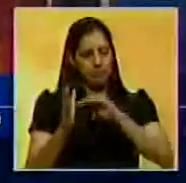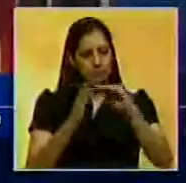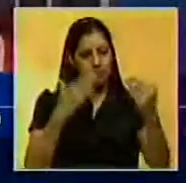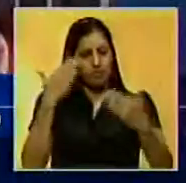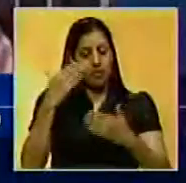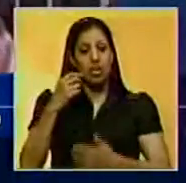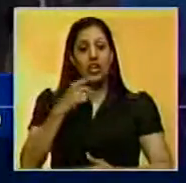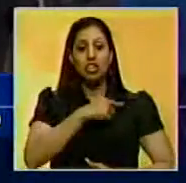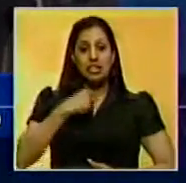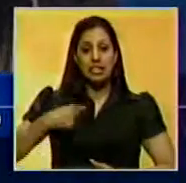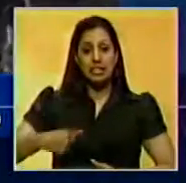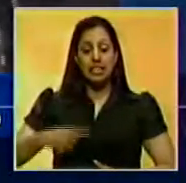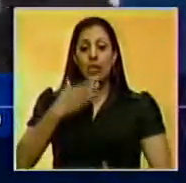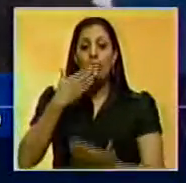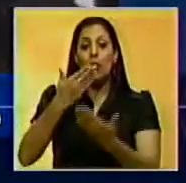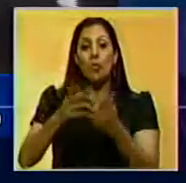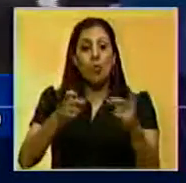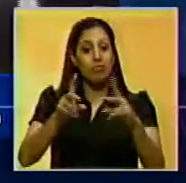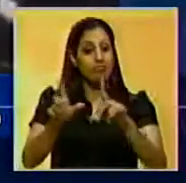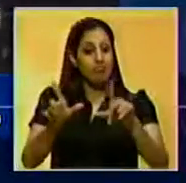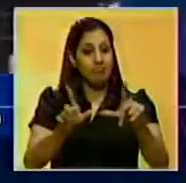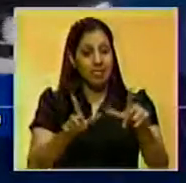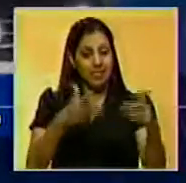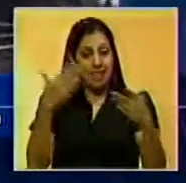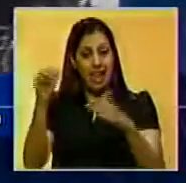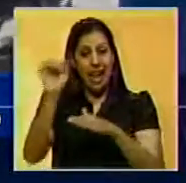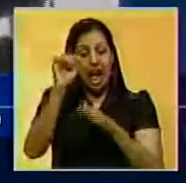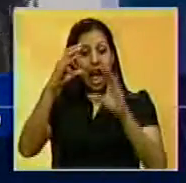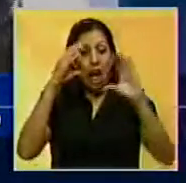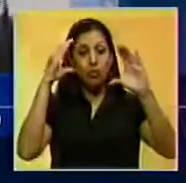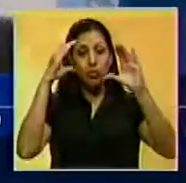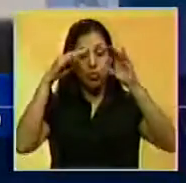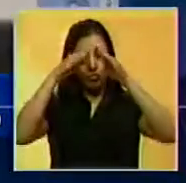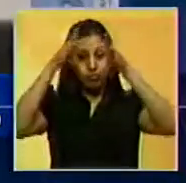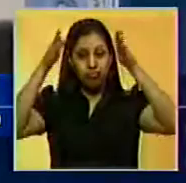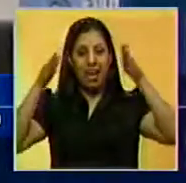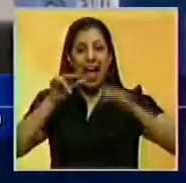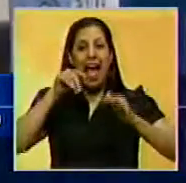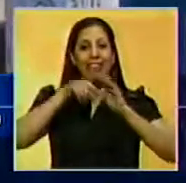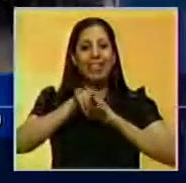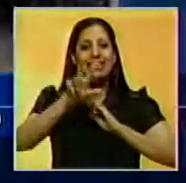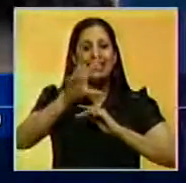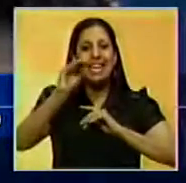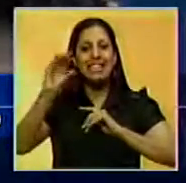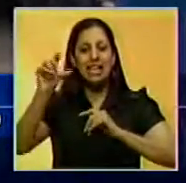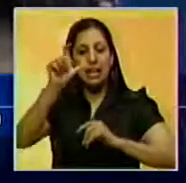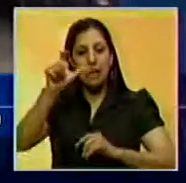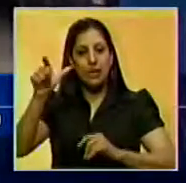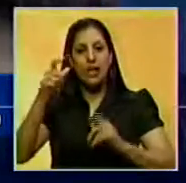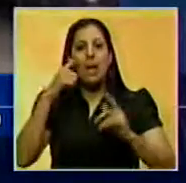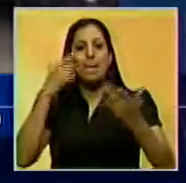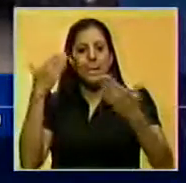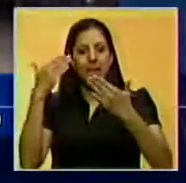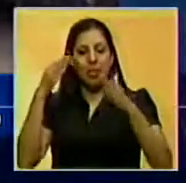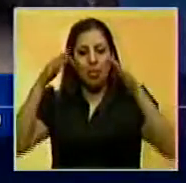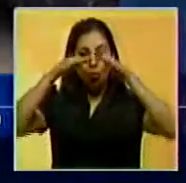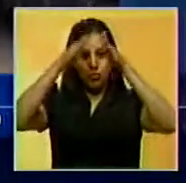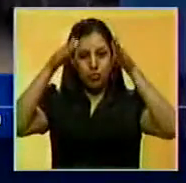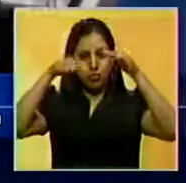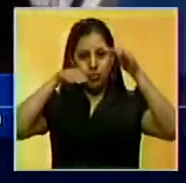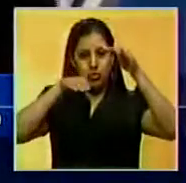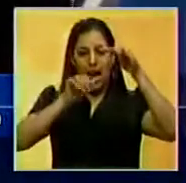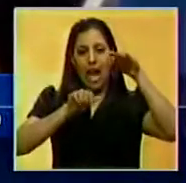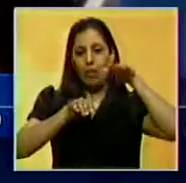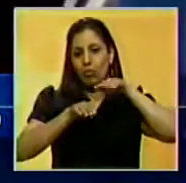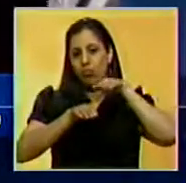En China fue presentado el TEP, un autobús con capacidad para 300 pasajeros y que se caracteriza por elevarse sobre